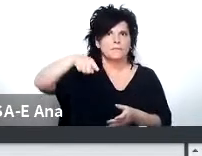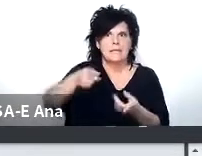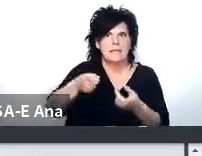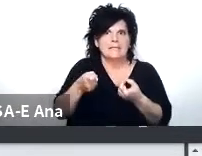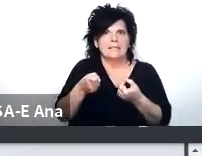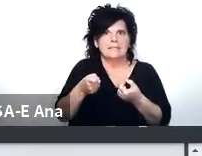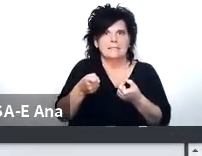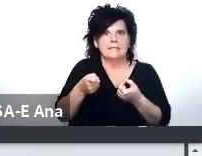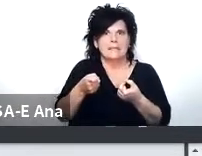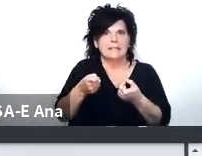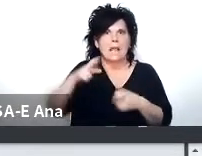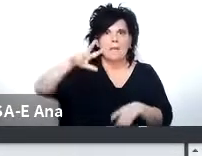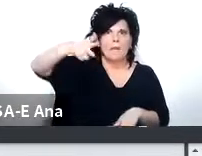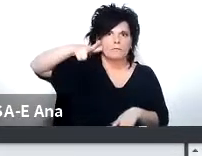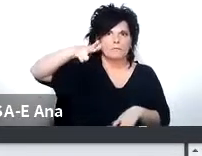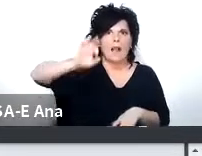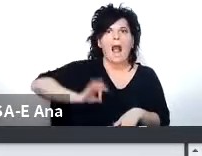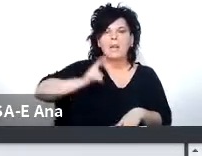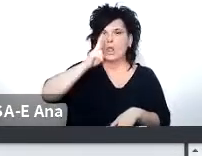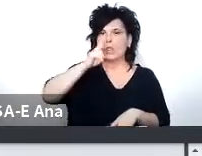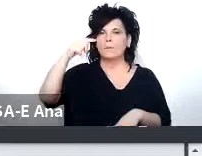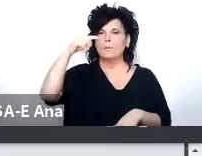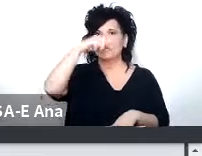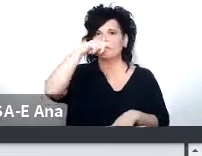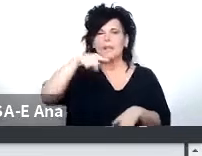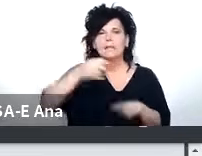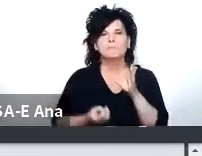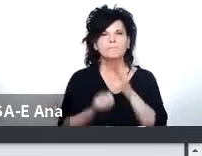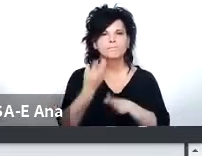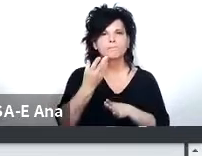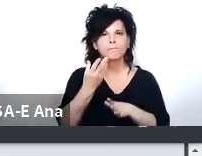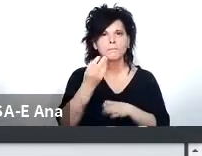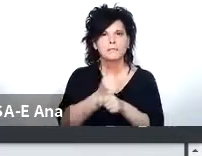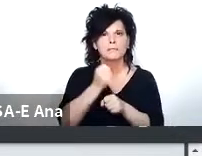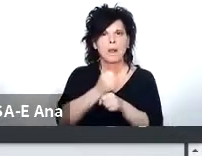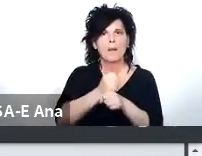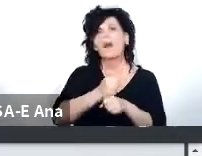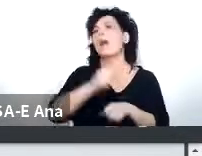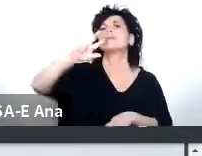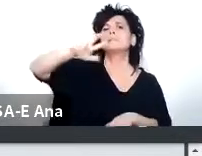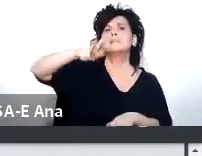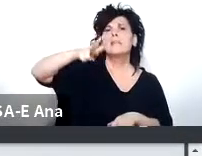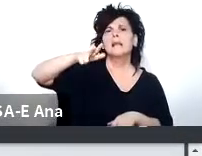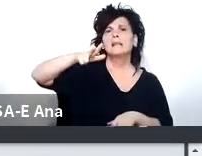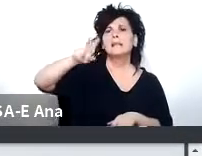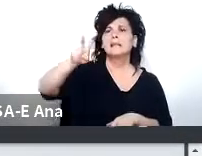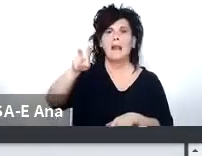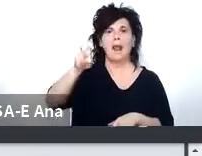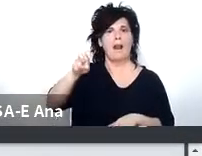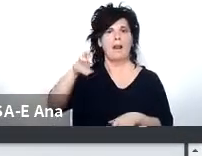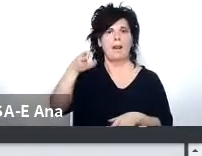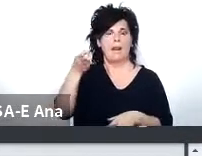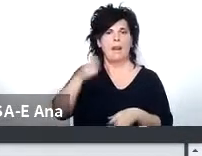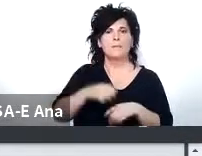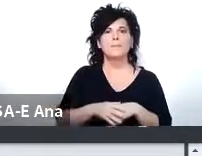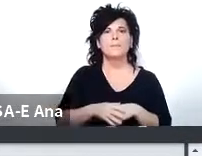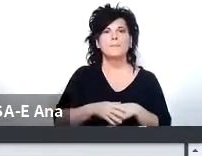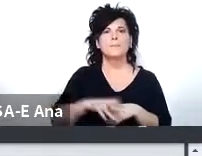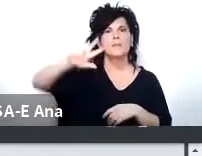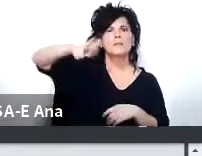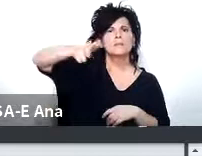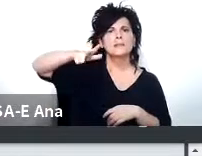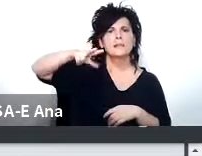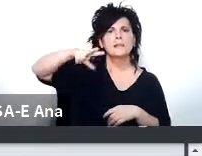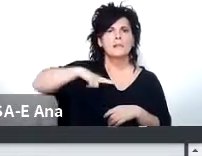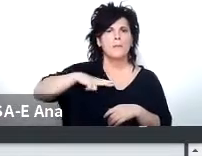entonces en 2007 se empieza a operar con satélites que se alquilan satélites que no son